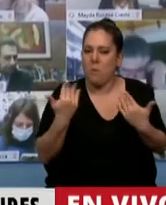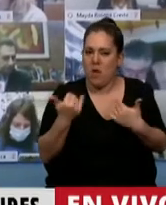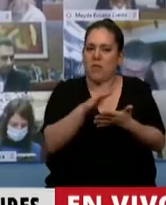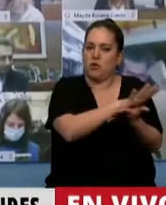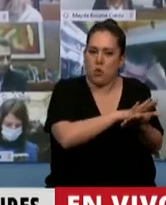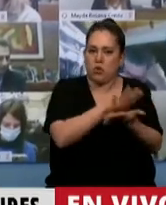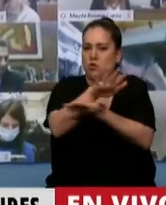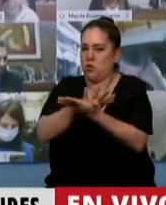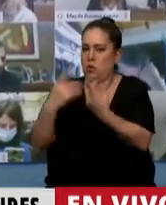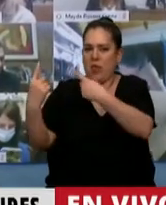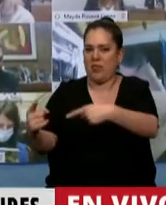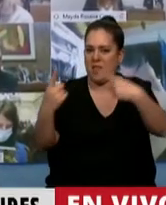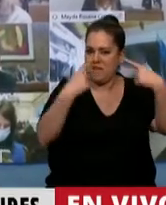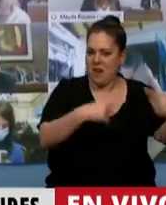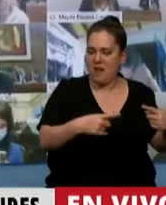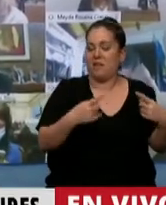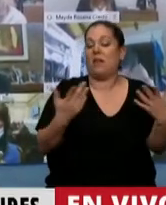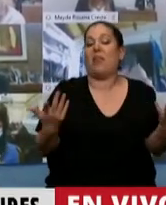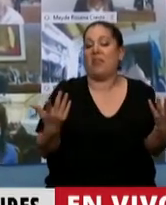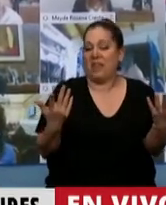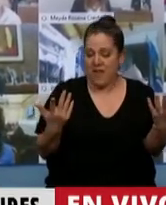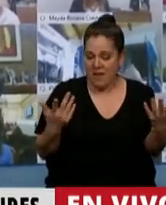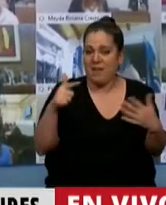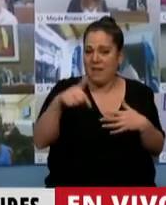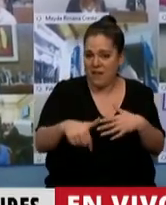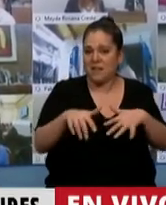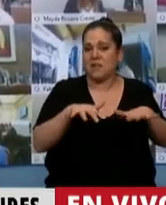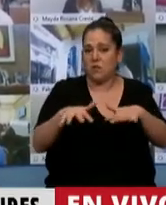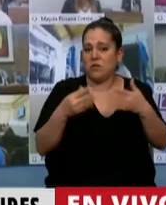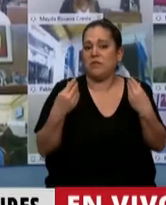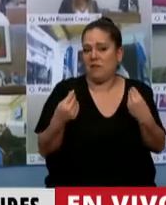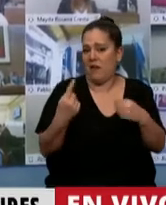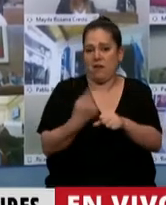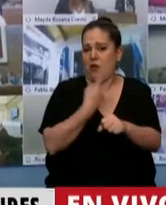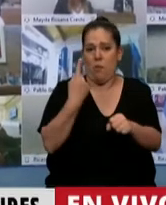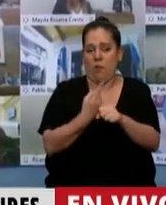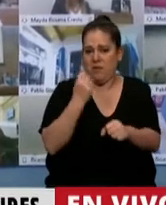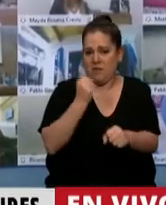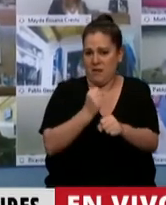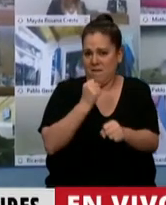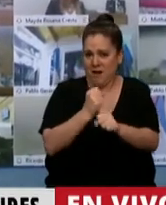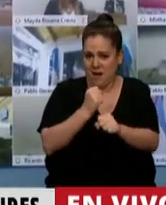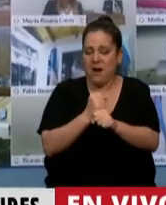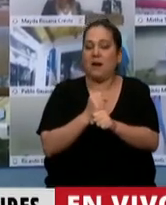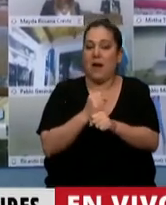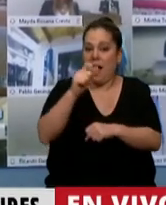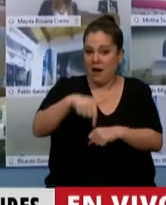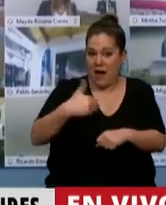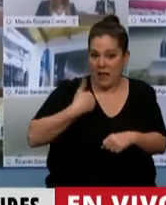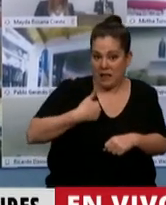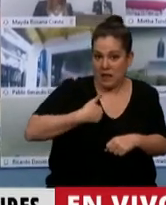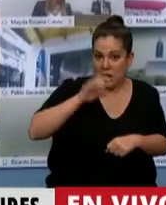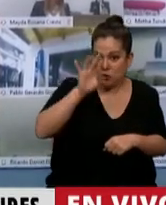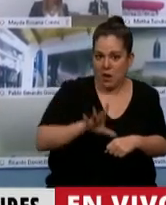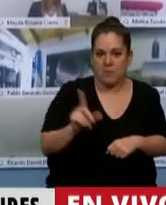de la prácticamente inactividad completa, no solo acá en Argentina, sino en gran